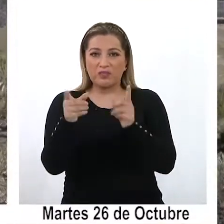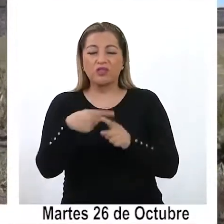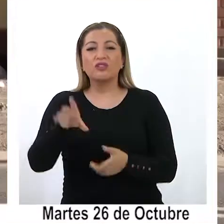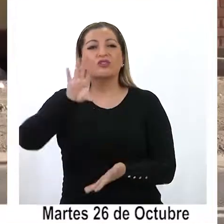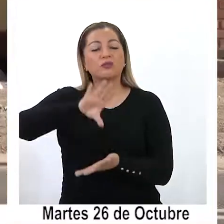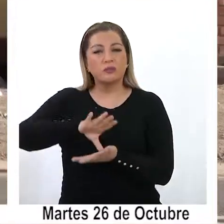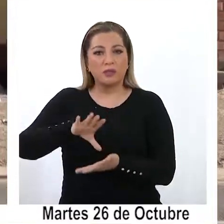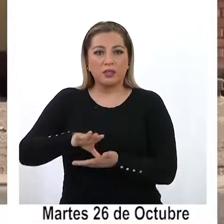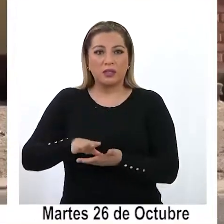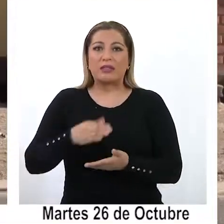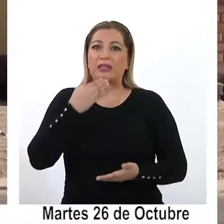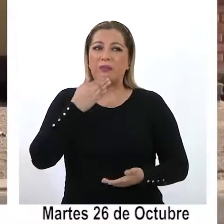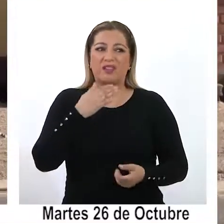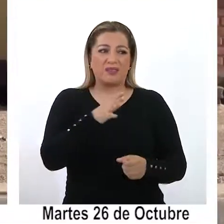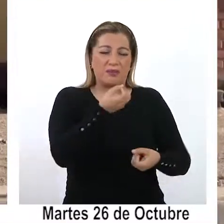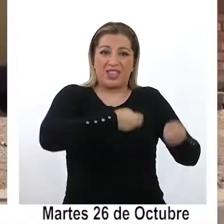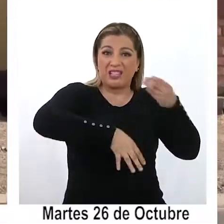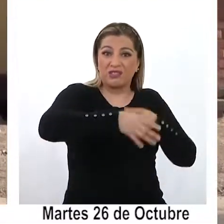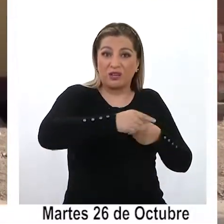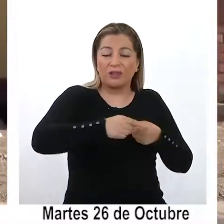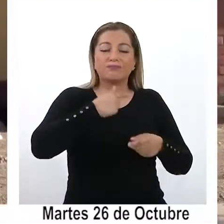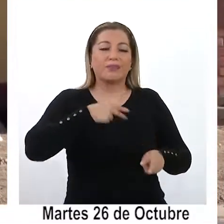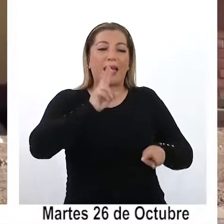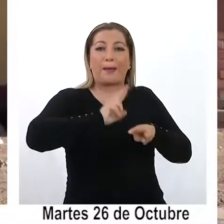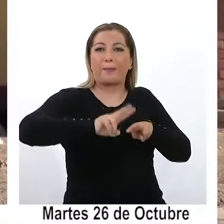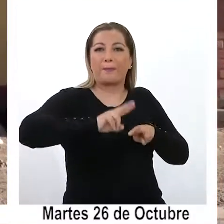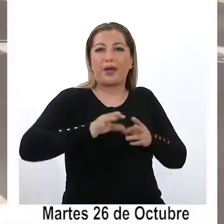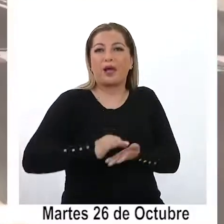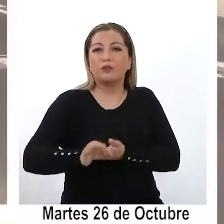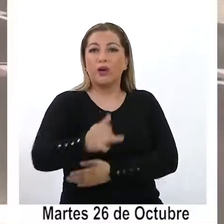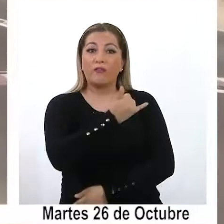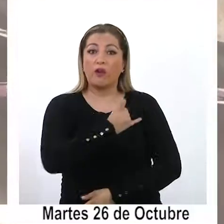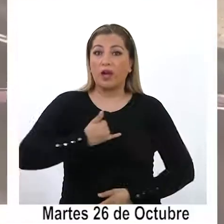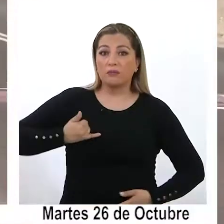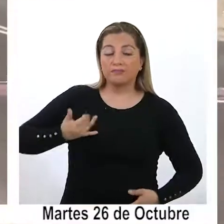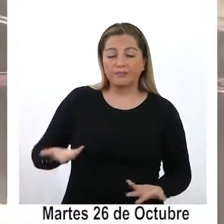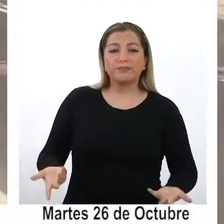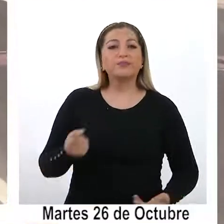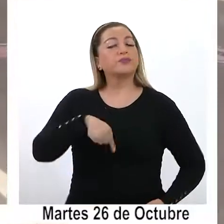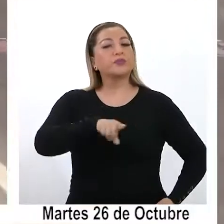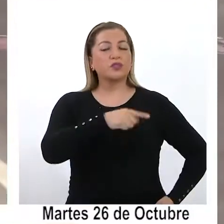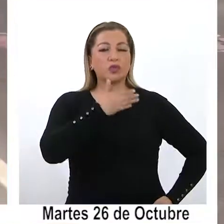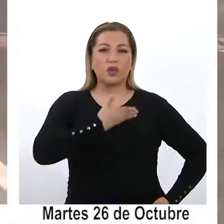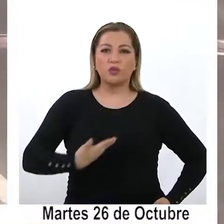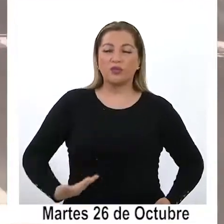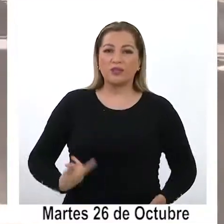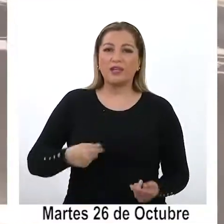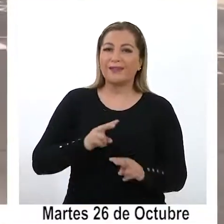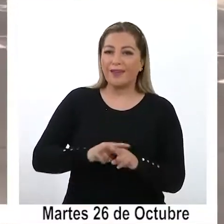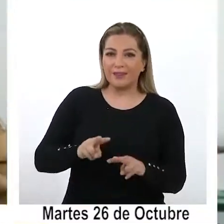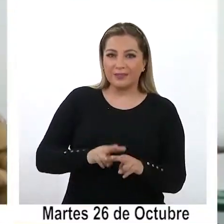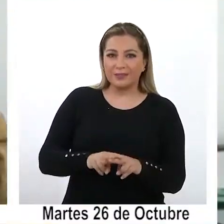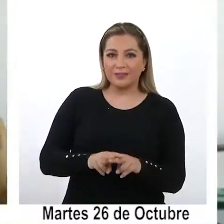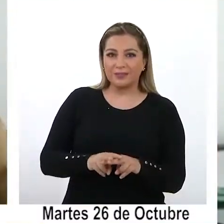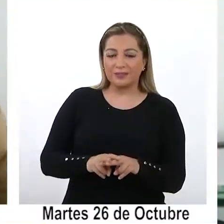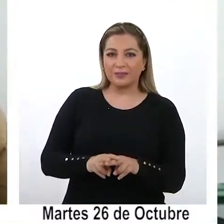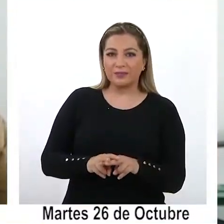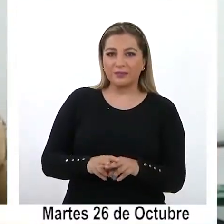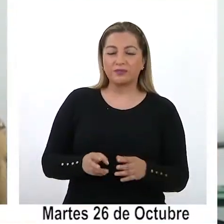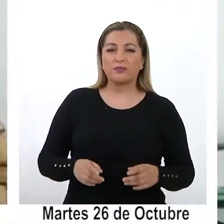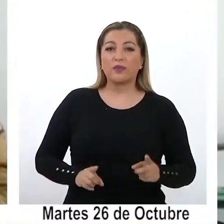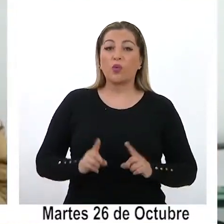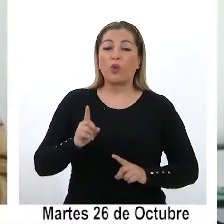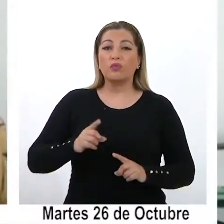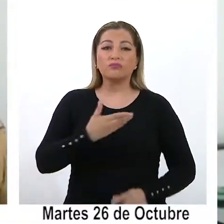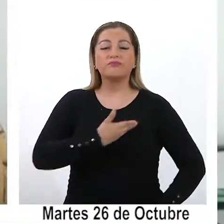de reparación de los daños ocasionados, por ejemplo, al pueblo aymara, nos hace ver que el gobierno pretende que sean los gobiernos regionales o los gobiernos